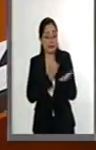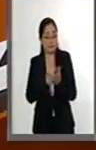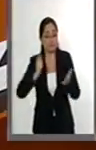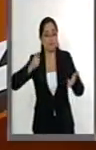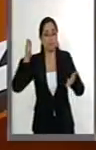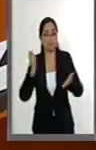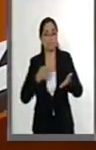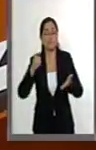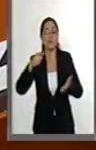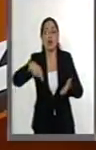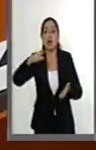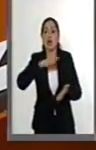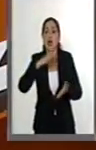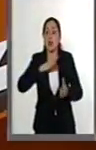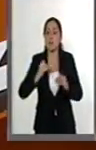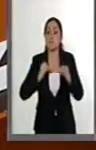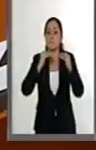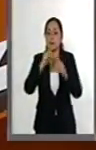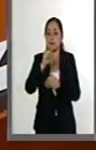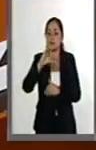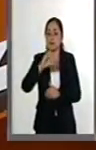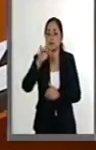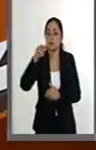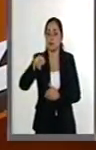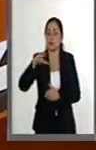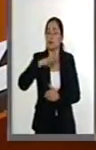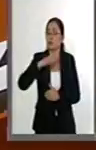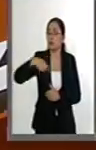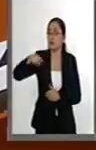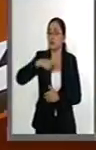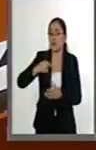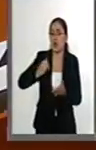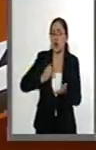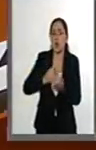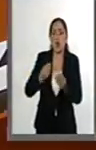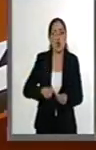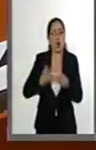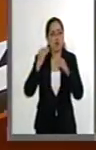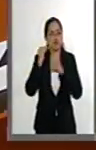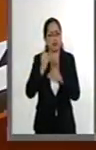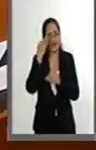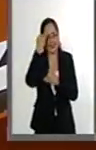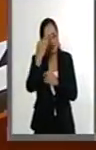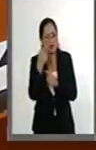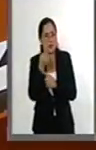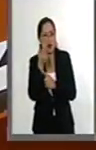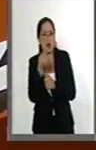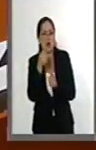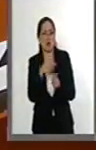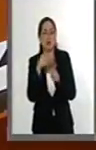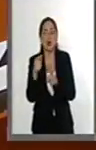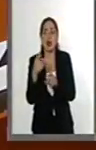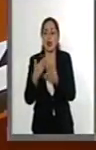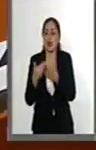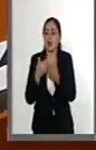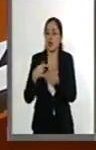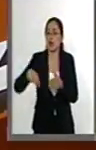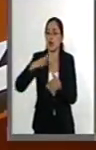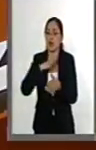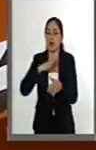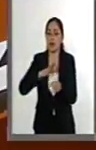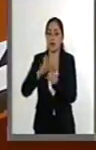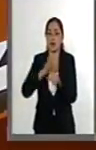nuestro máximo tribunal determinó que las designaciones temporales, es decir, de corto tiempo, como la que actualmente se